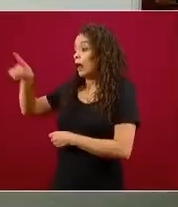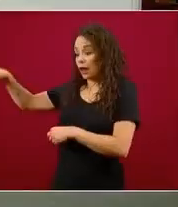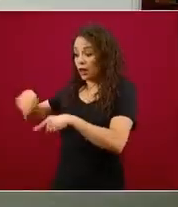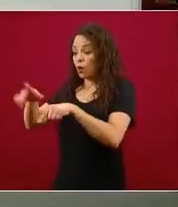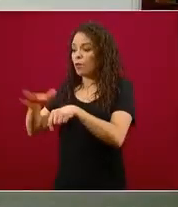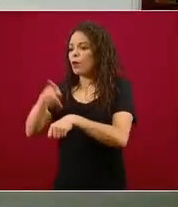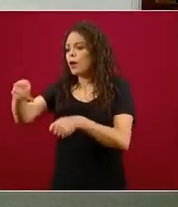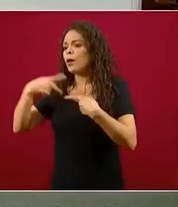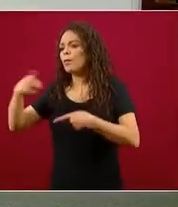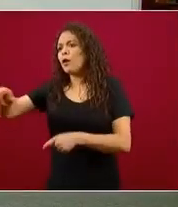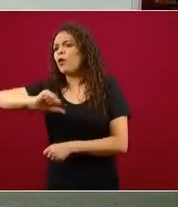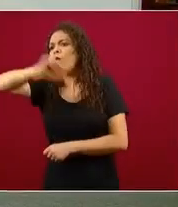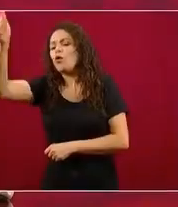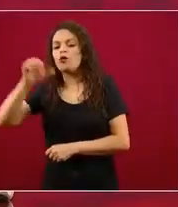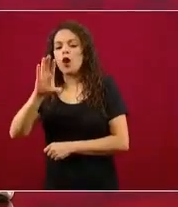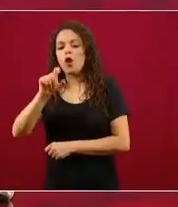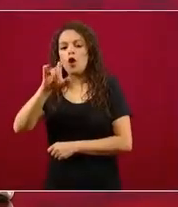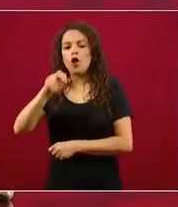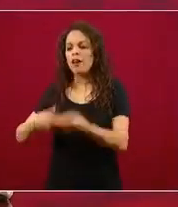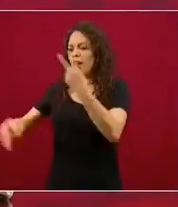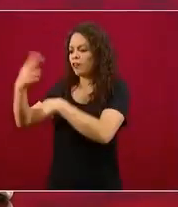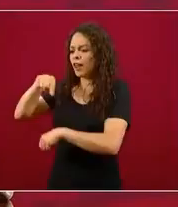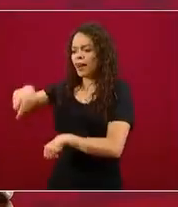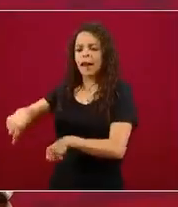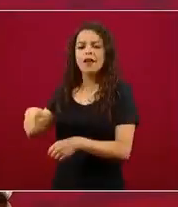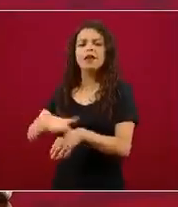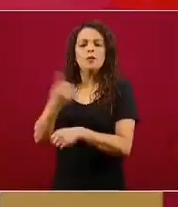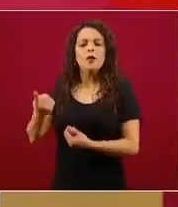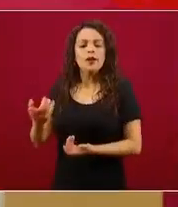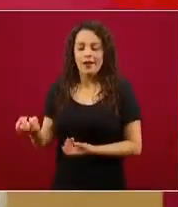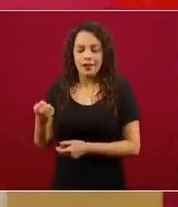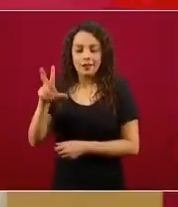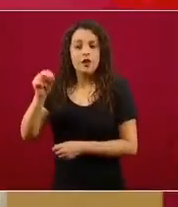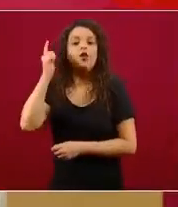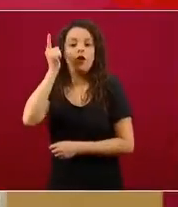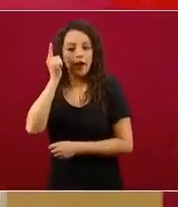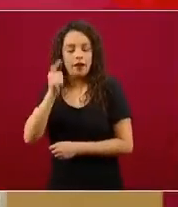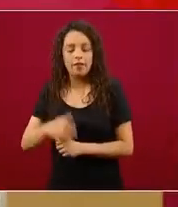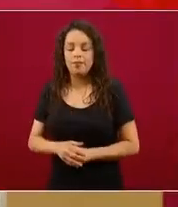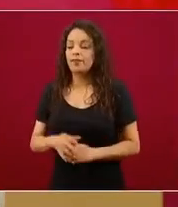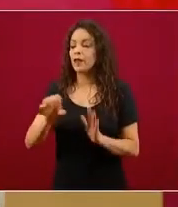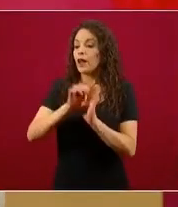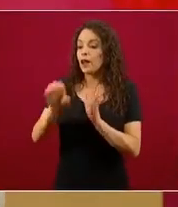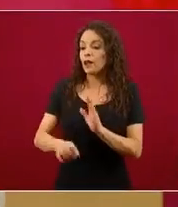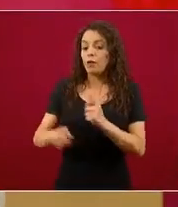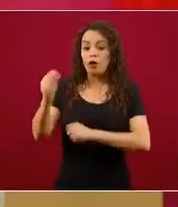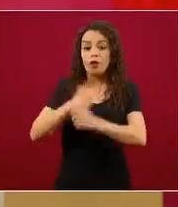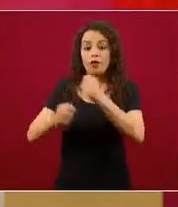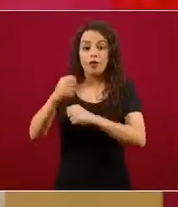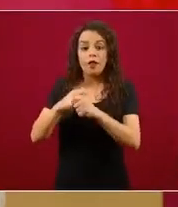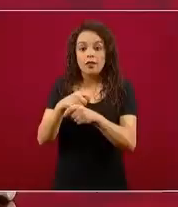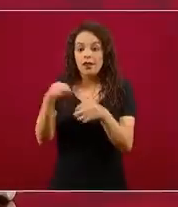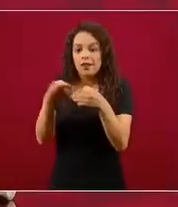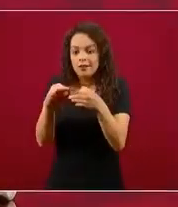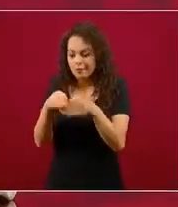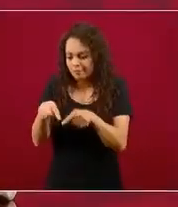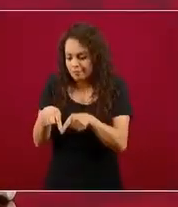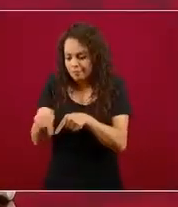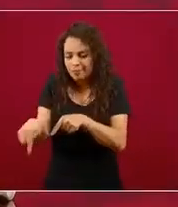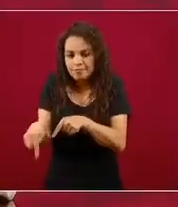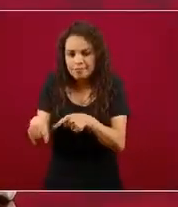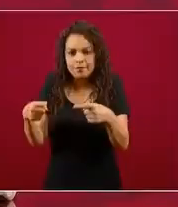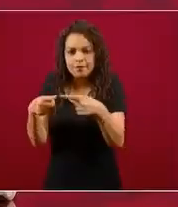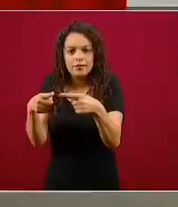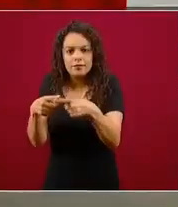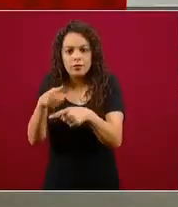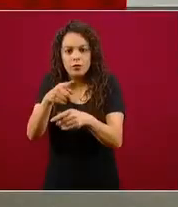cosas, pero es preferente este tipo de actividades locales. La tiendita de la esquina es una actividad económica local, obviamente tienen